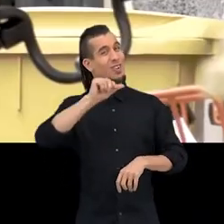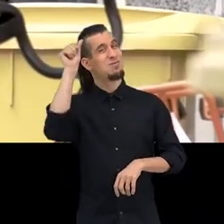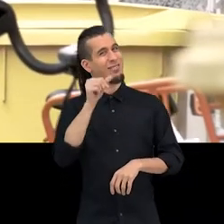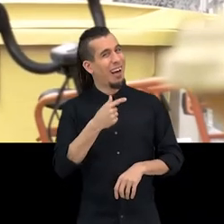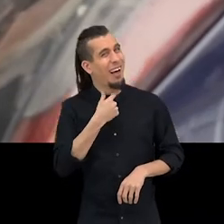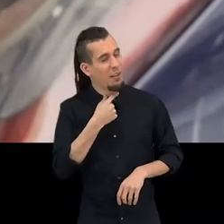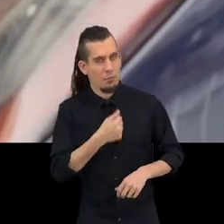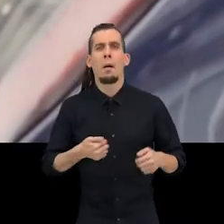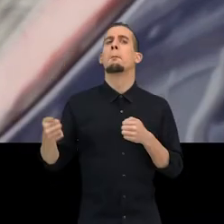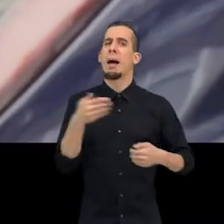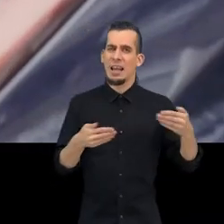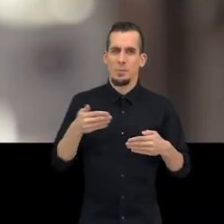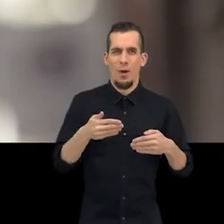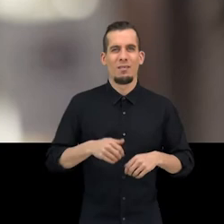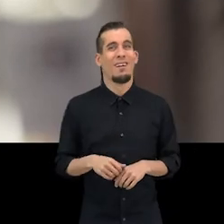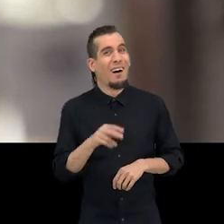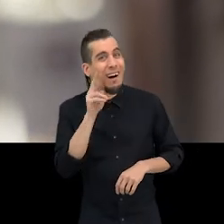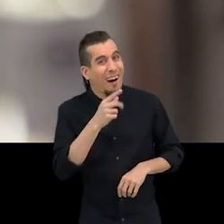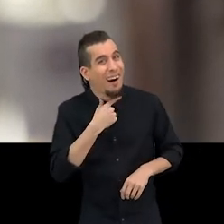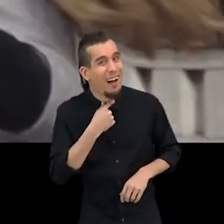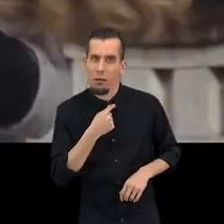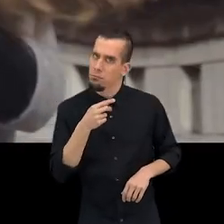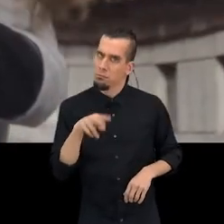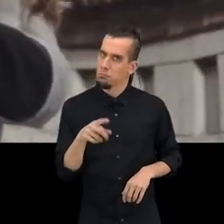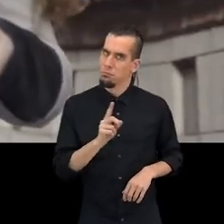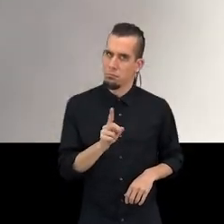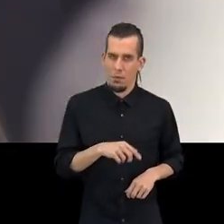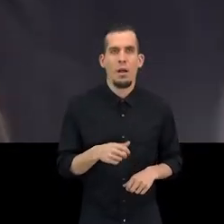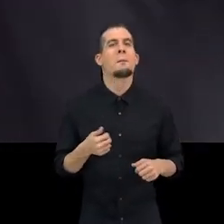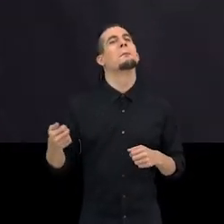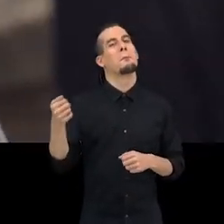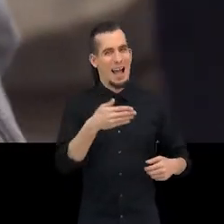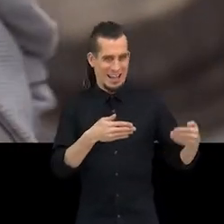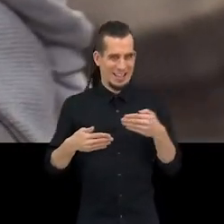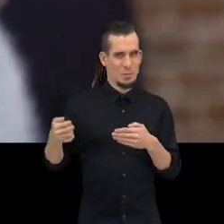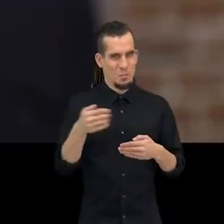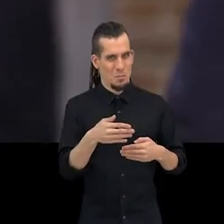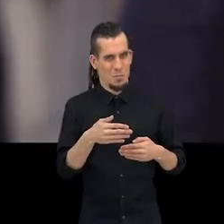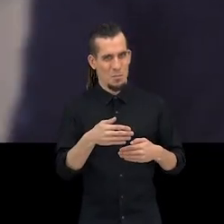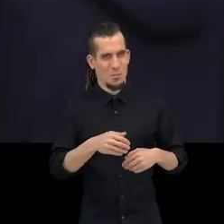anuncio te puede haber sacado una sonrisa Barrerismo Pero no, no tiene gracia